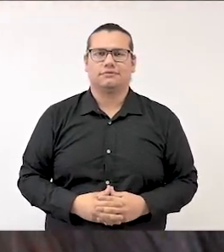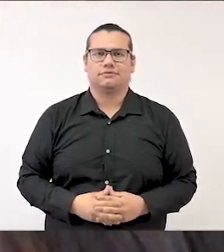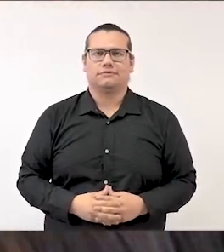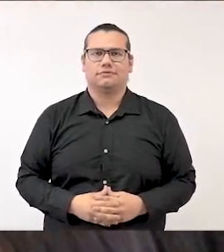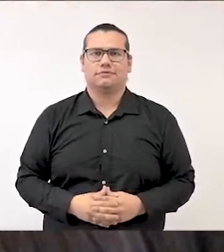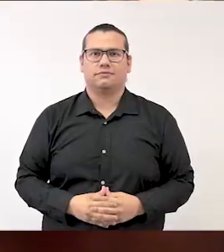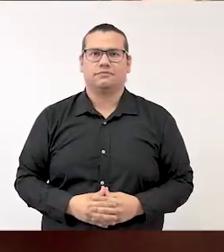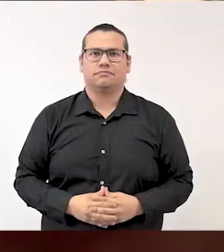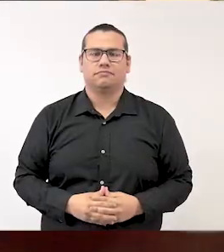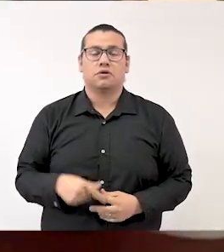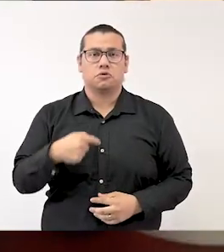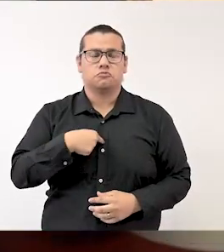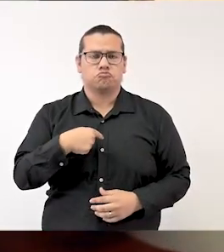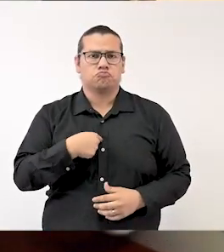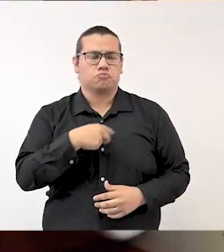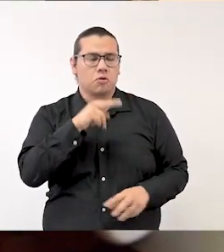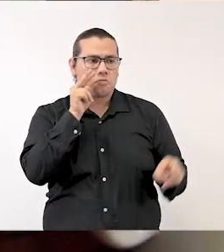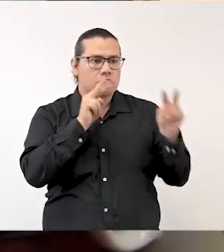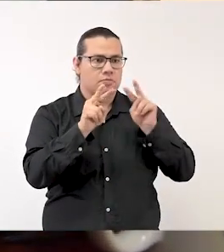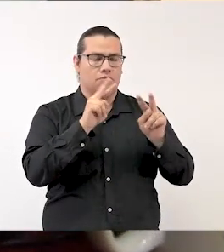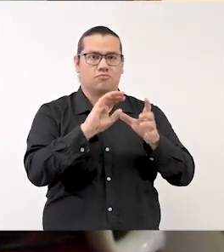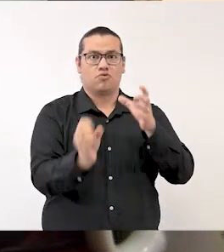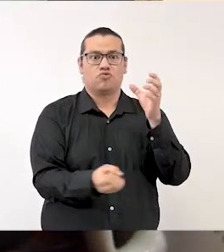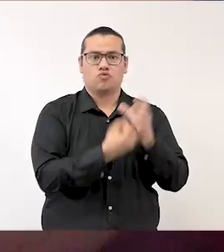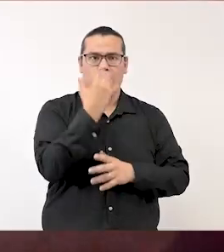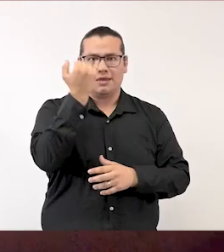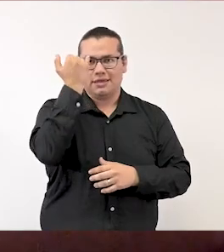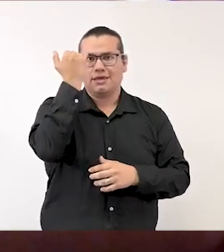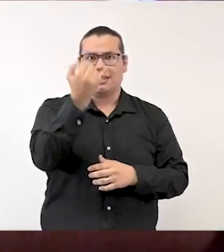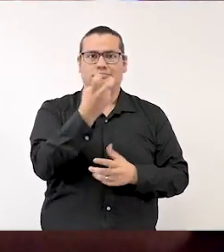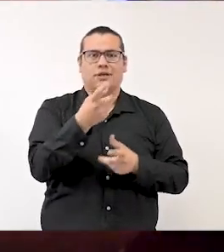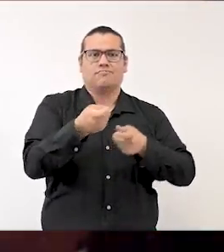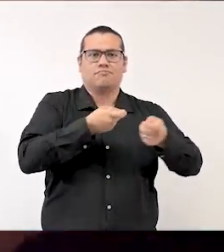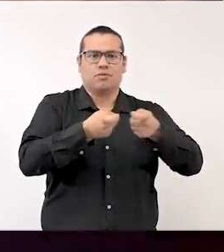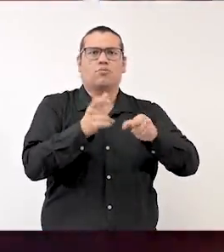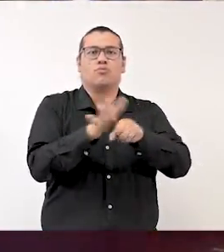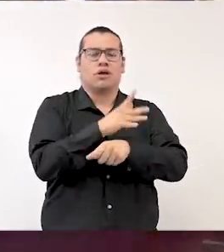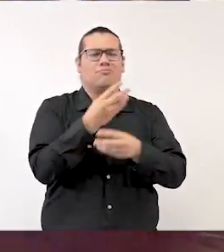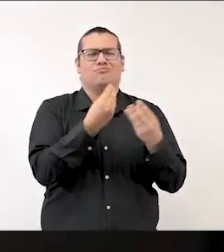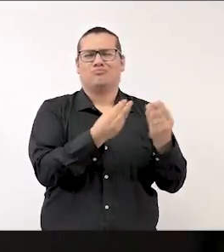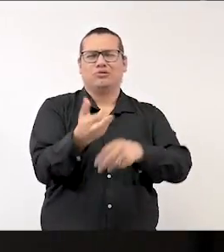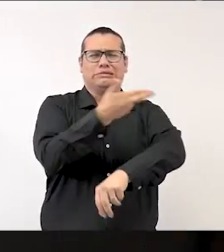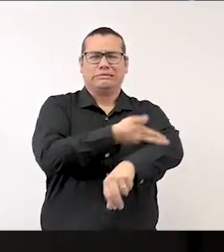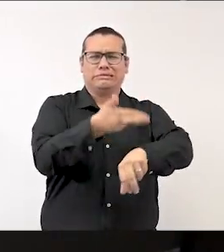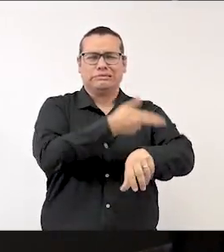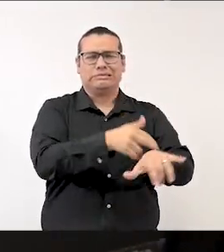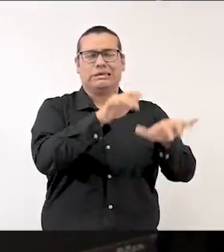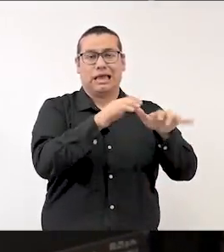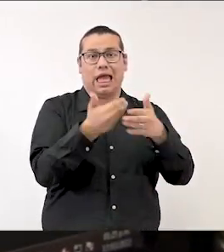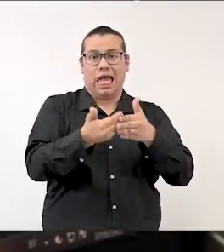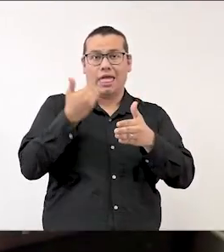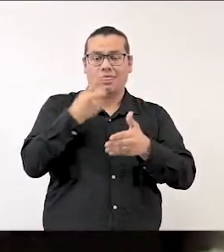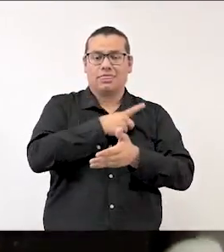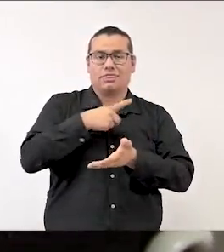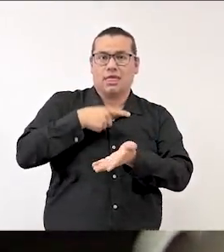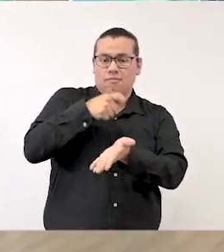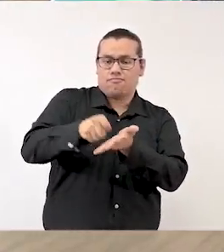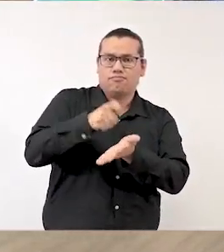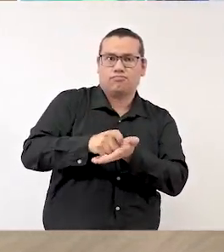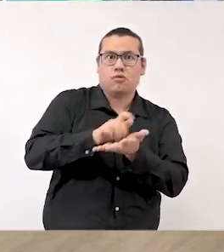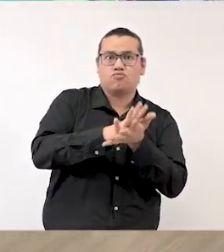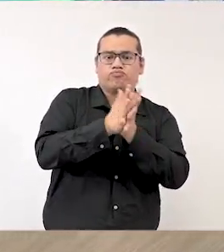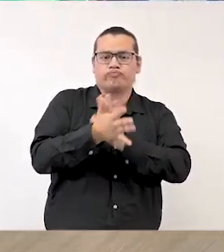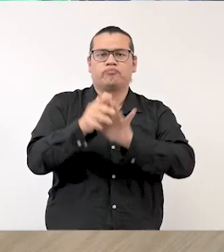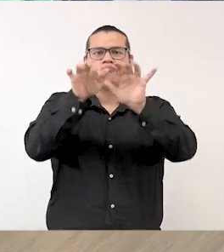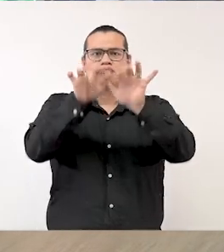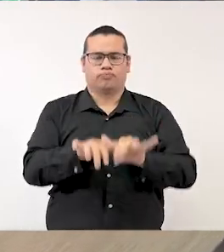Veo que se ha aplicado la innovación en la gestión, porque se digitalizaron muchos trámites que antes era necesario hacer a mano. También me han dicho